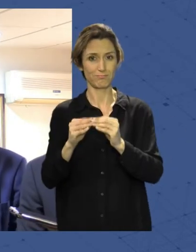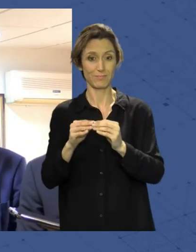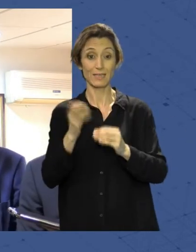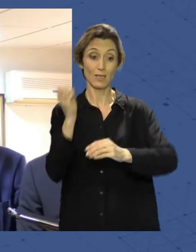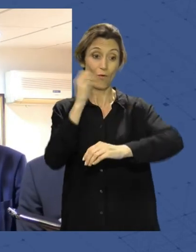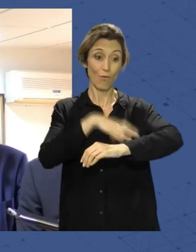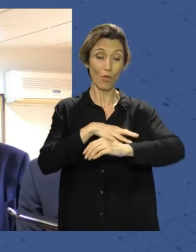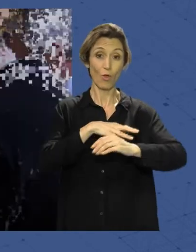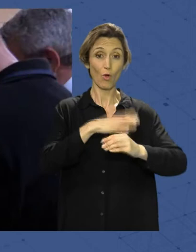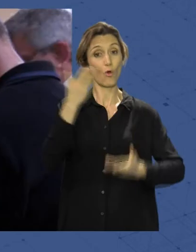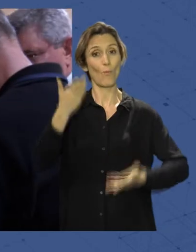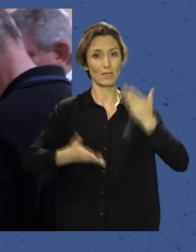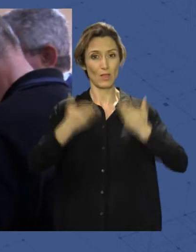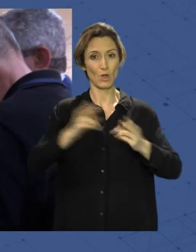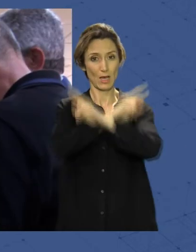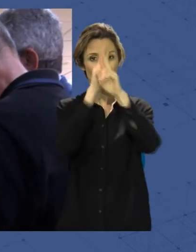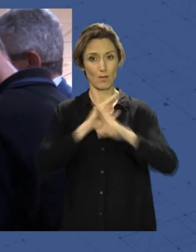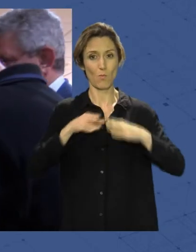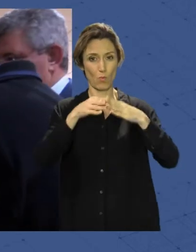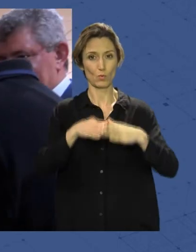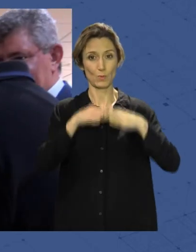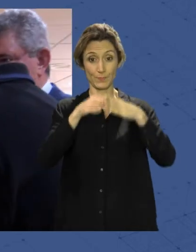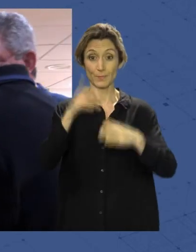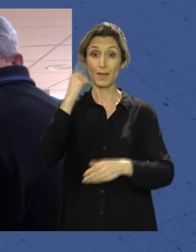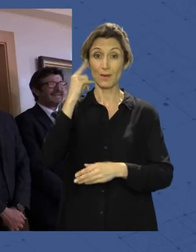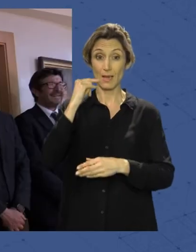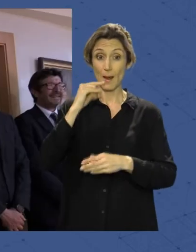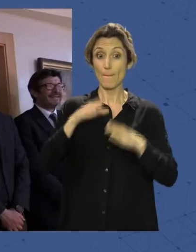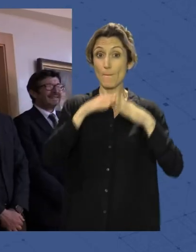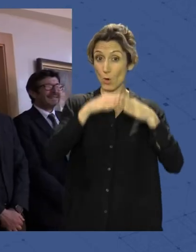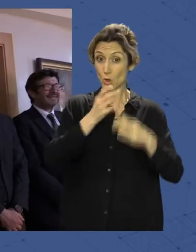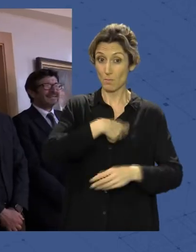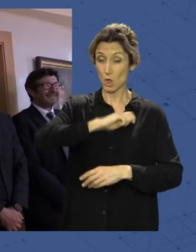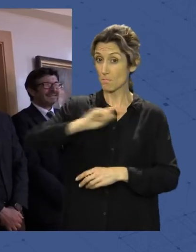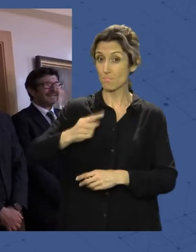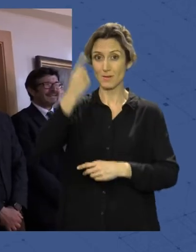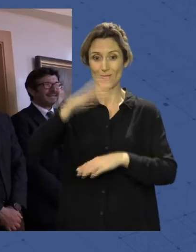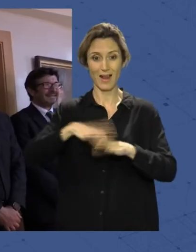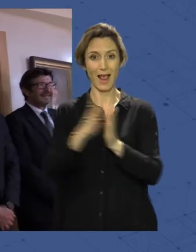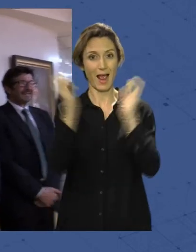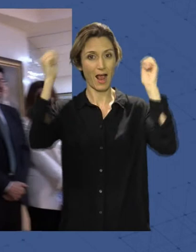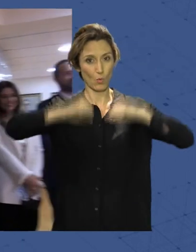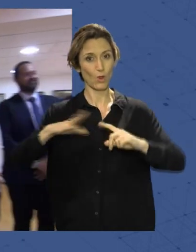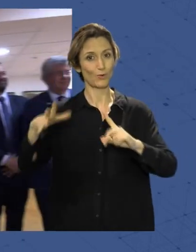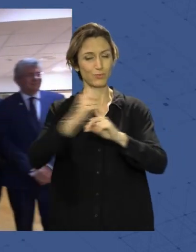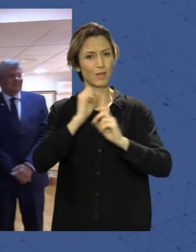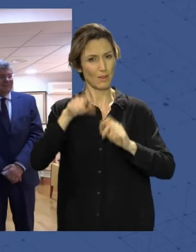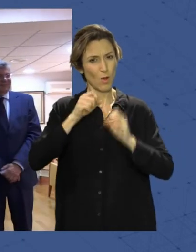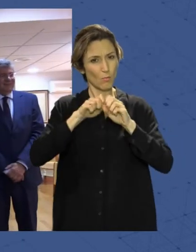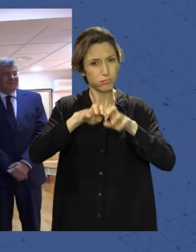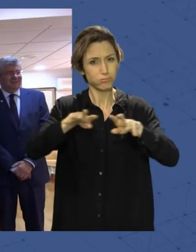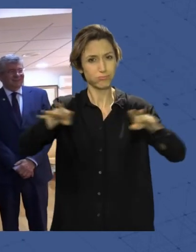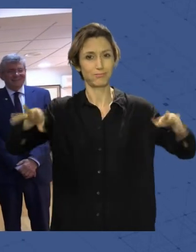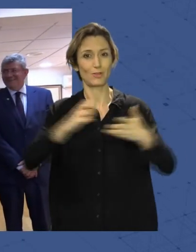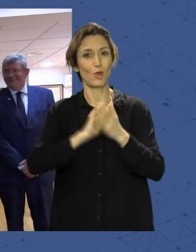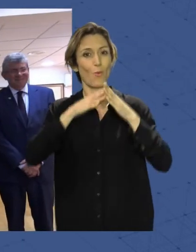de Compensación Interportuaria. Almería es uno de los primeros puertos españoles en alcanzar este acuerdo que se extenderá pronto por el resto